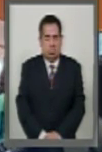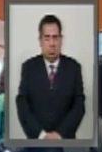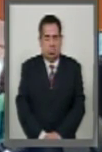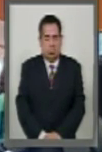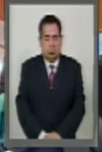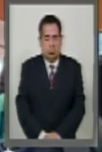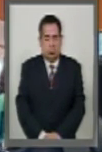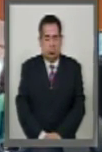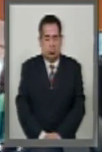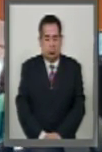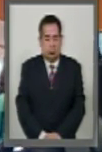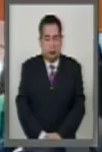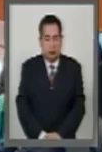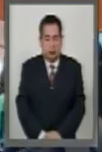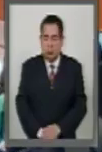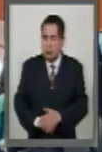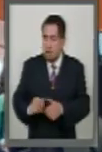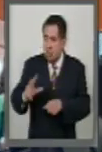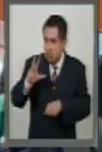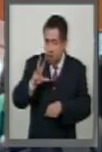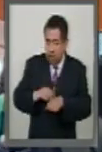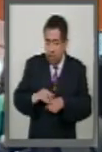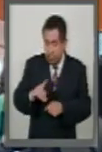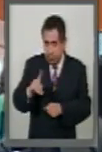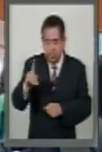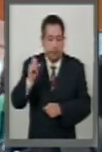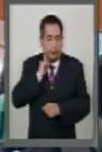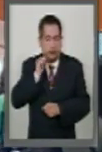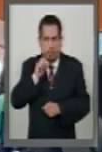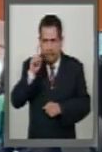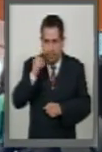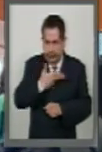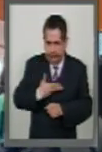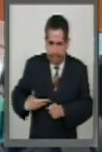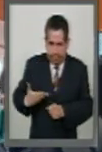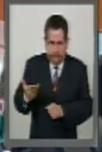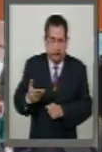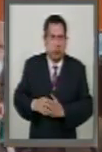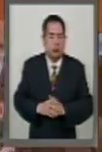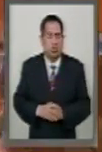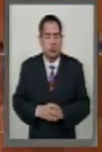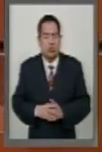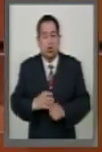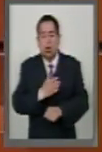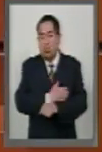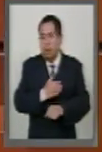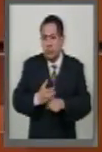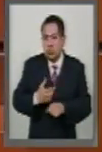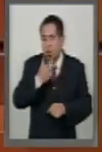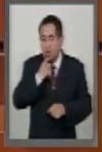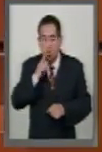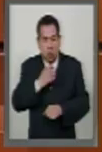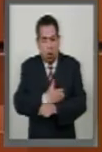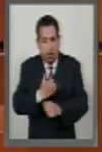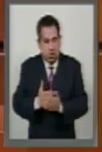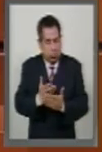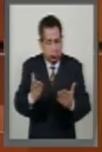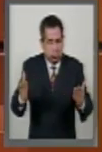Con su permiso, senadora presidenta, compañeras y compañeros.